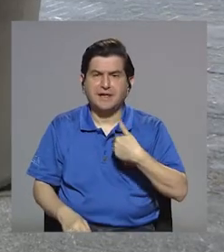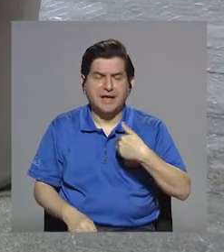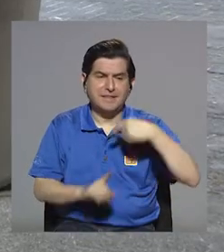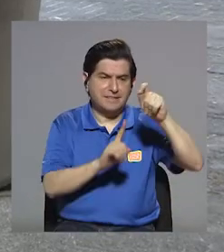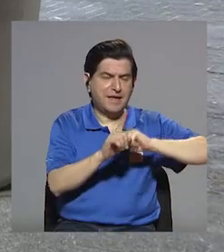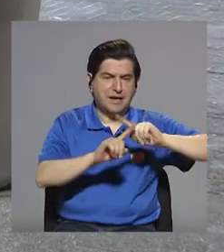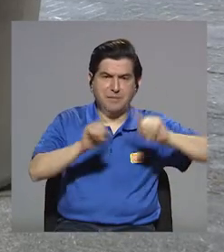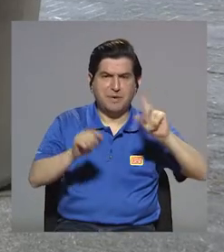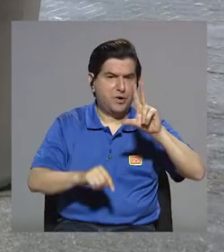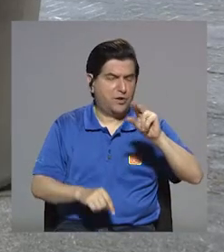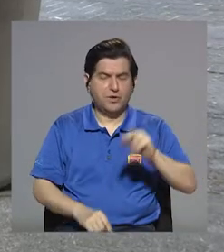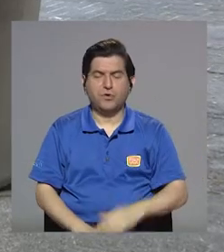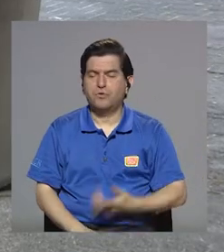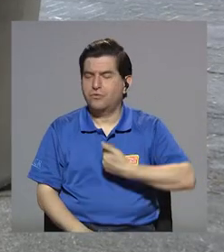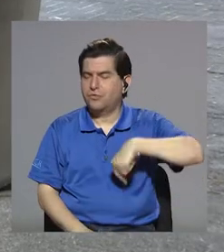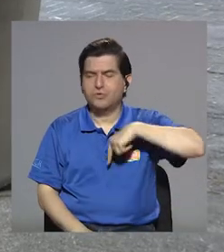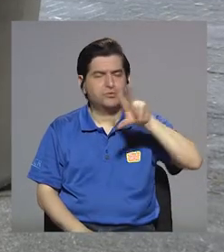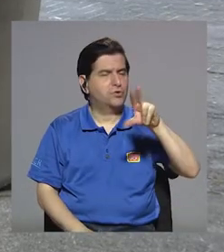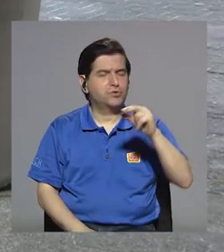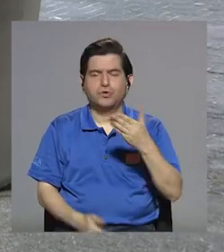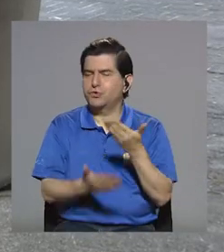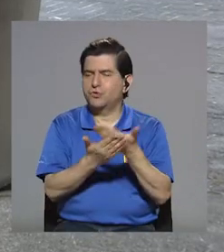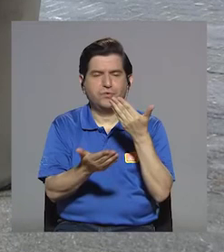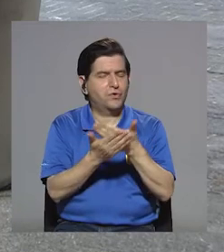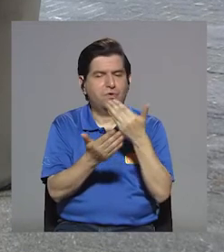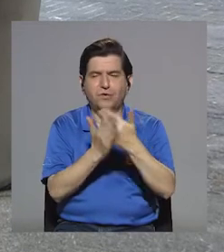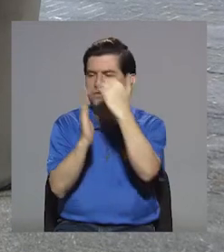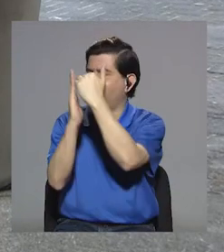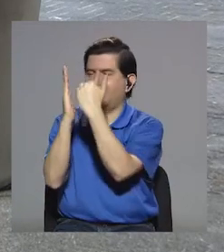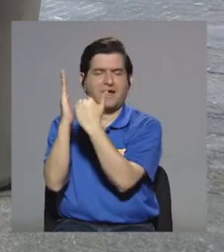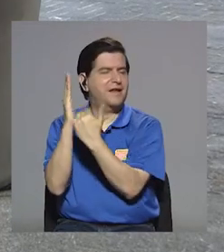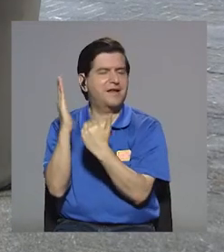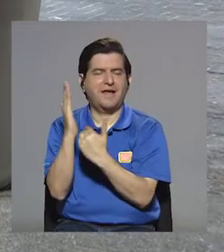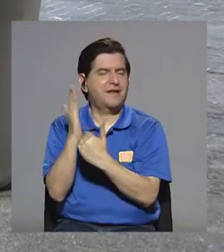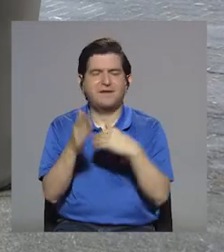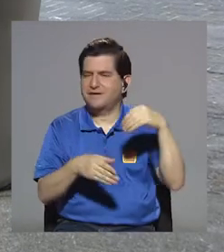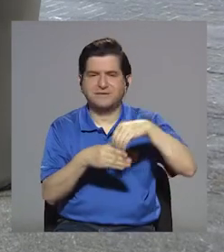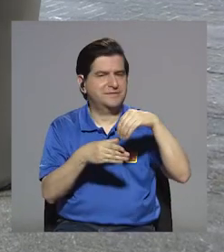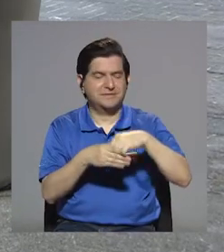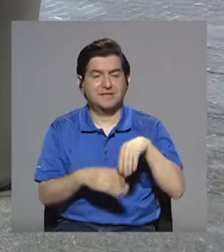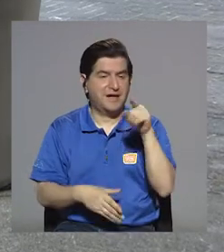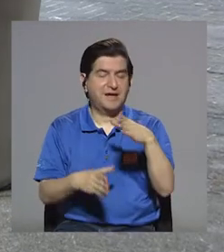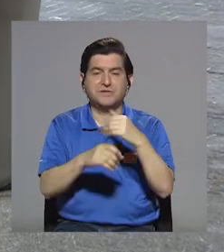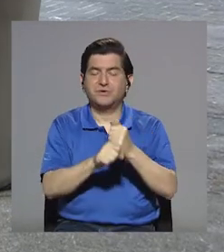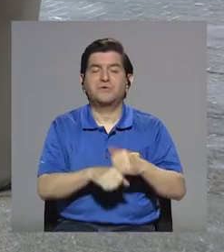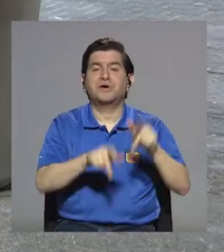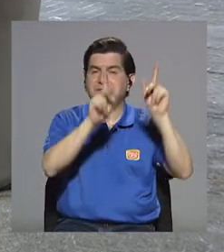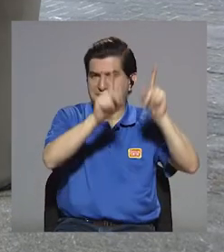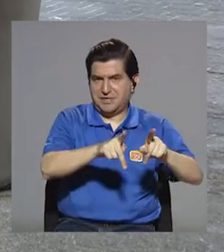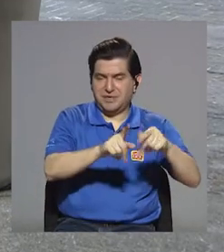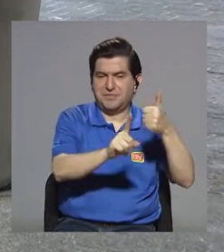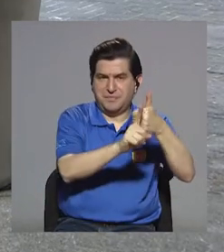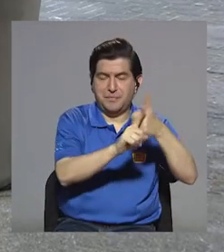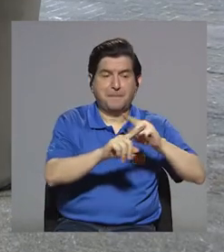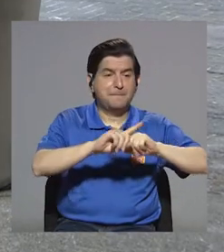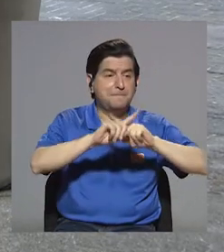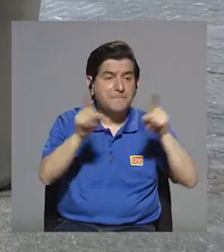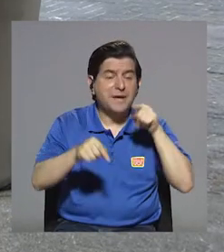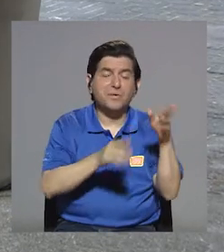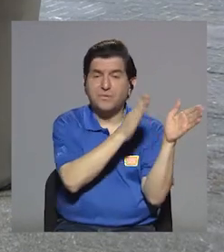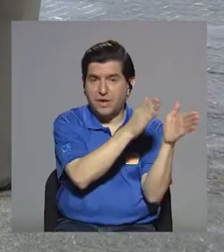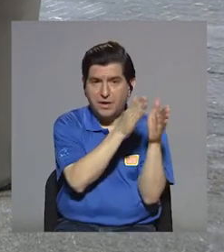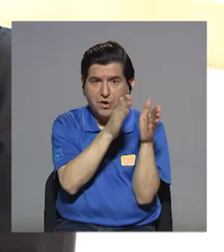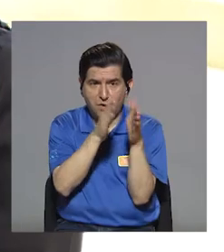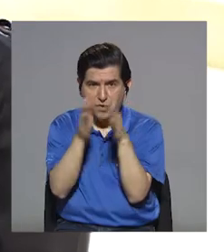banano, pero no, no tiene banano. No, nosotros no hacemos lo que es verificación de lista de ingredientes. La lista de ingredientes lo da el cliente, pero eso sí, él tiene que